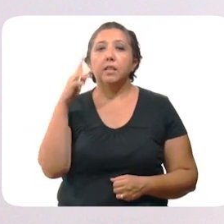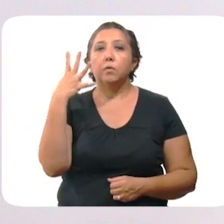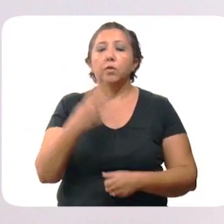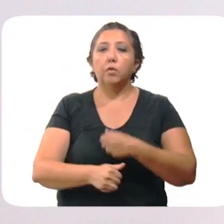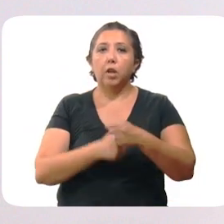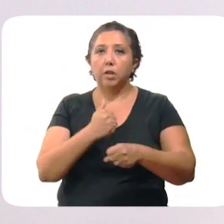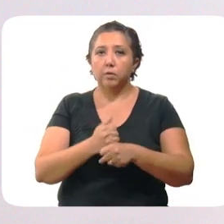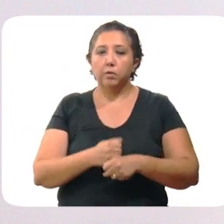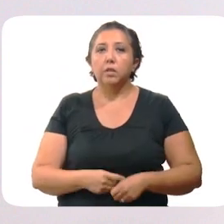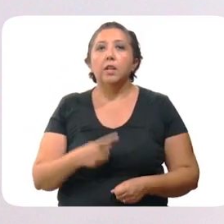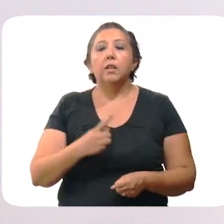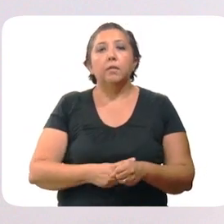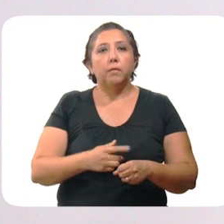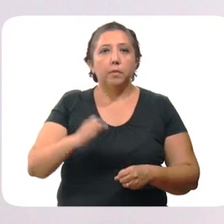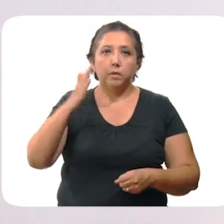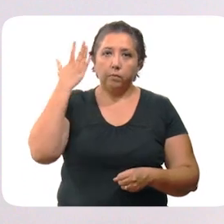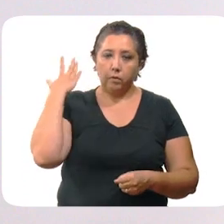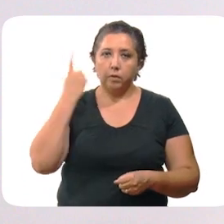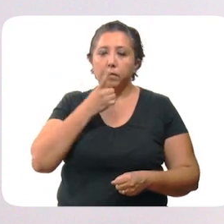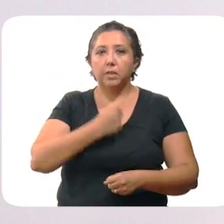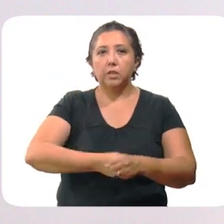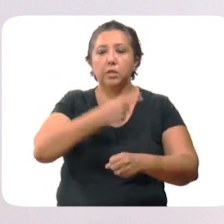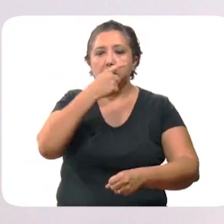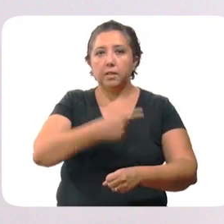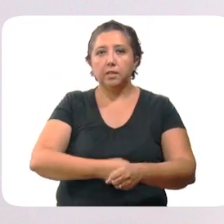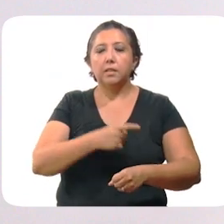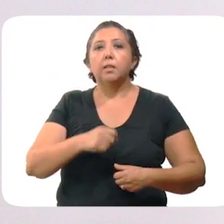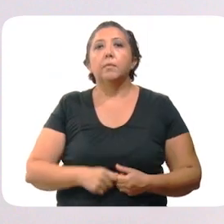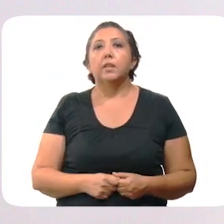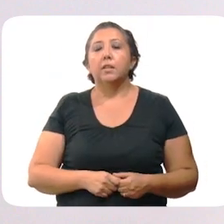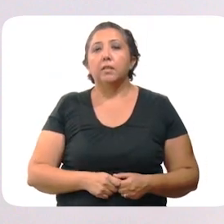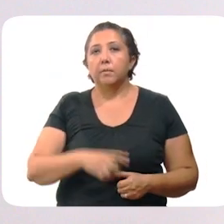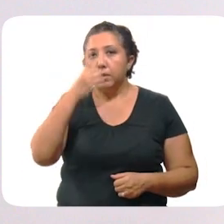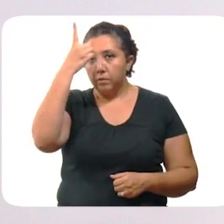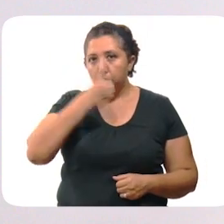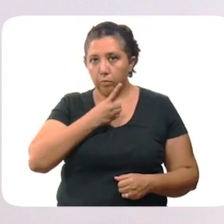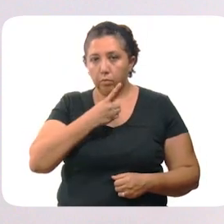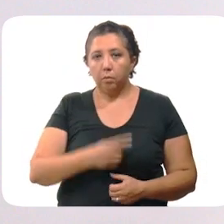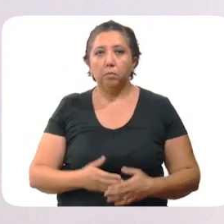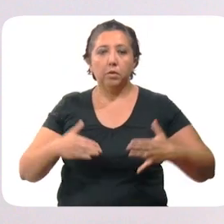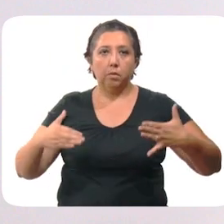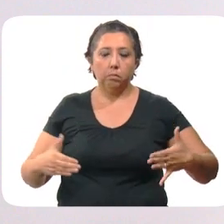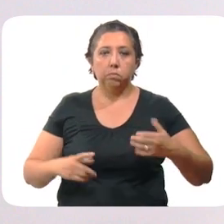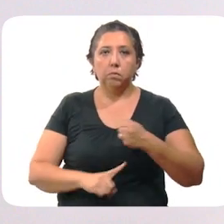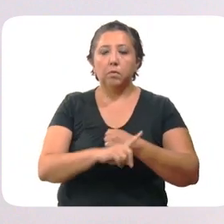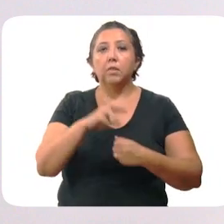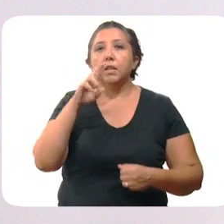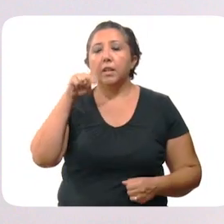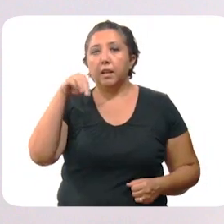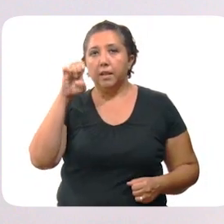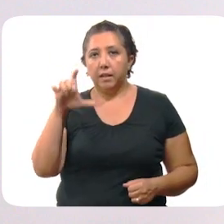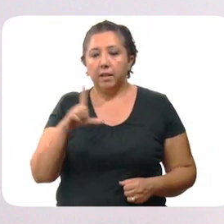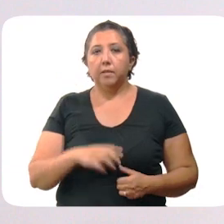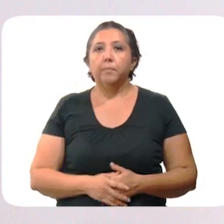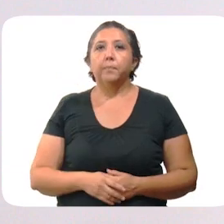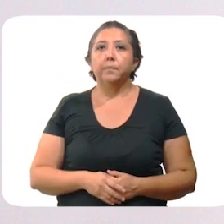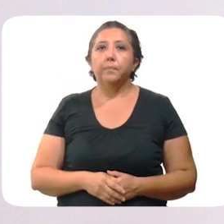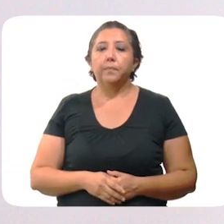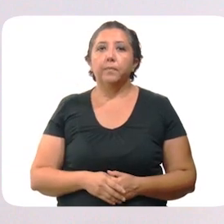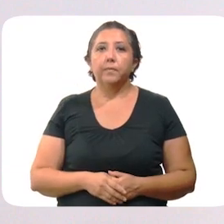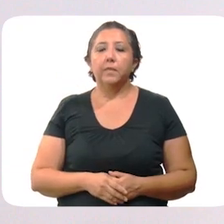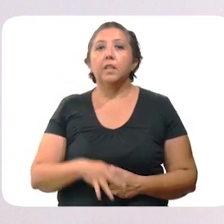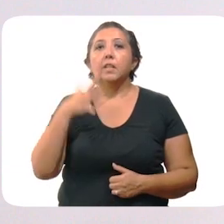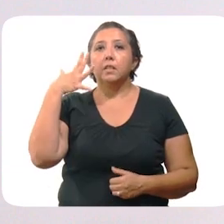años. Sus principales enfermedades fueron hipertensión arterial sistémica, diabetes mellitus, obesidad e insuficiencia renal crónica.